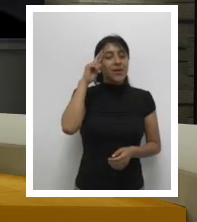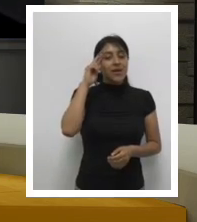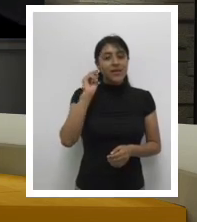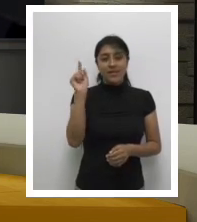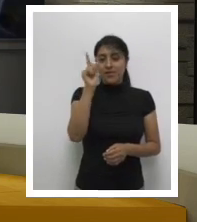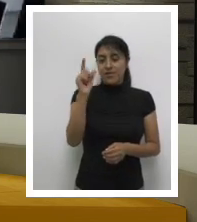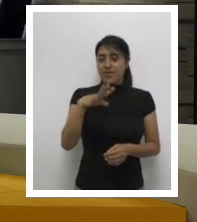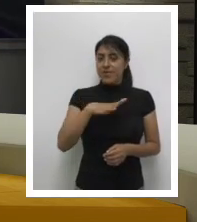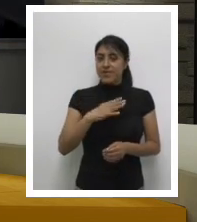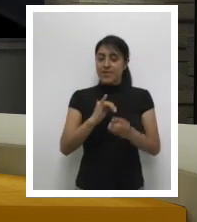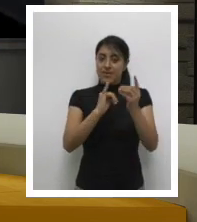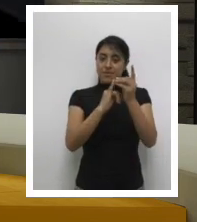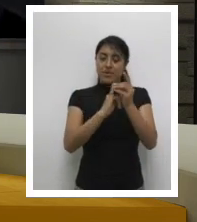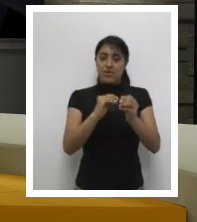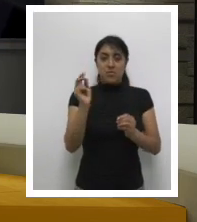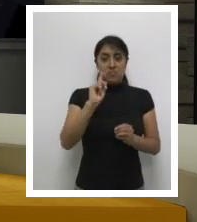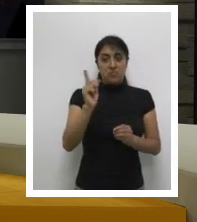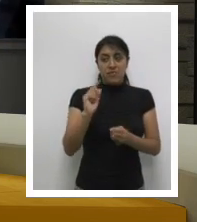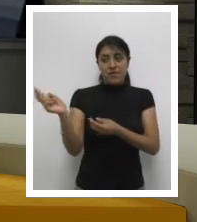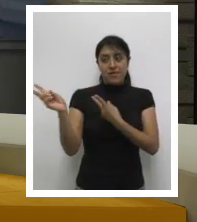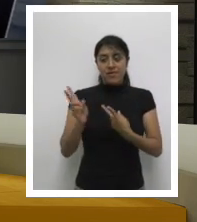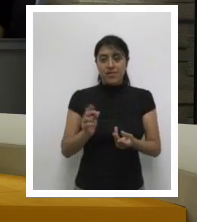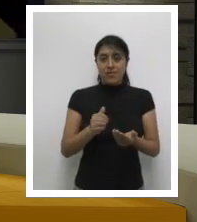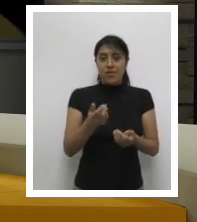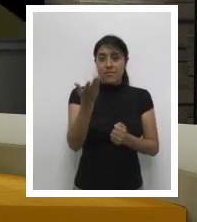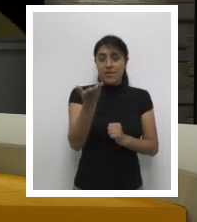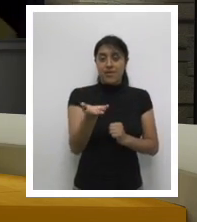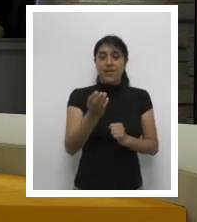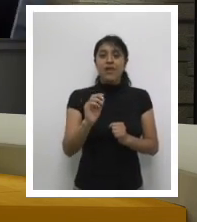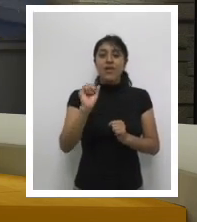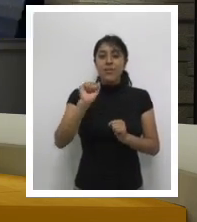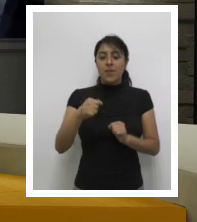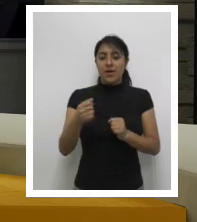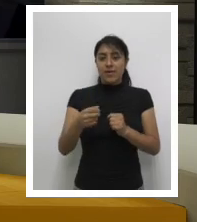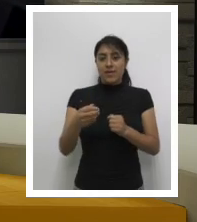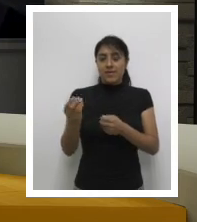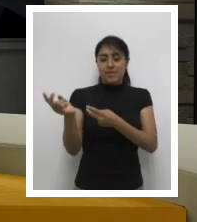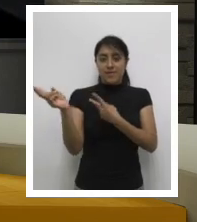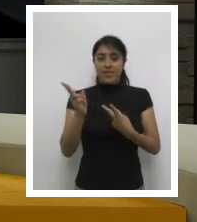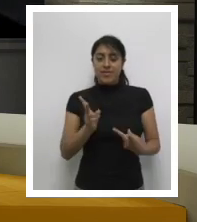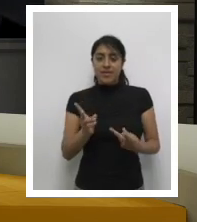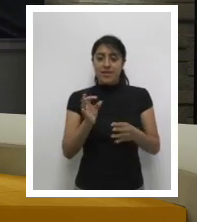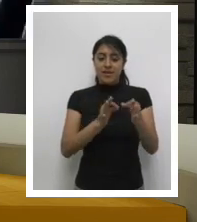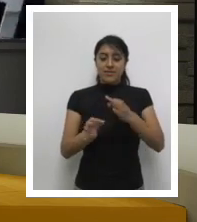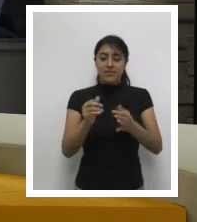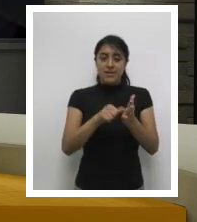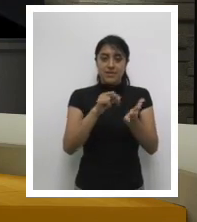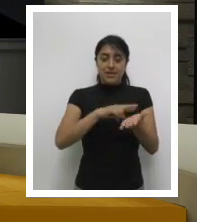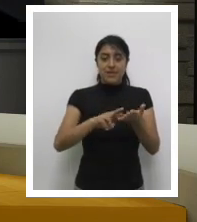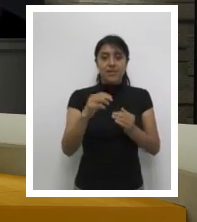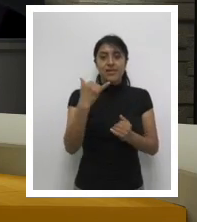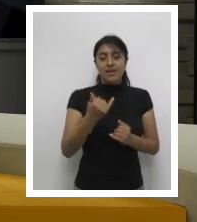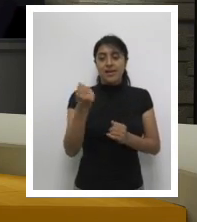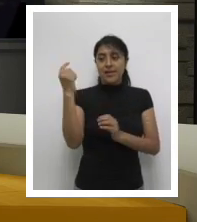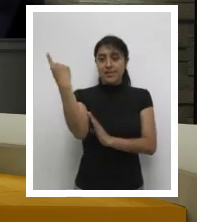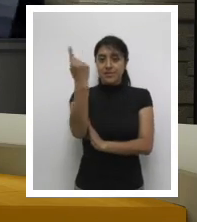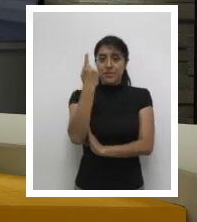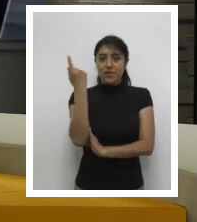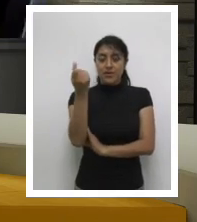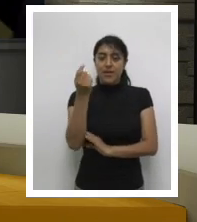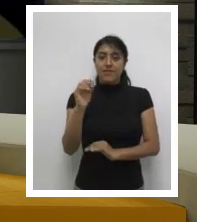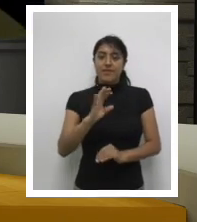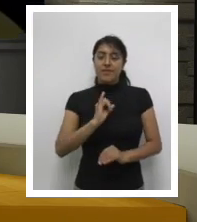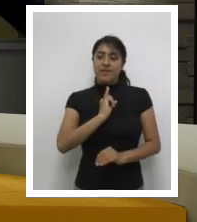Recuerde que si aún no tiene su DPI o no ha ido a recogerlo, puede acercarse a una de las oficinas de RENAP, pues es importante